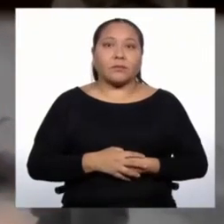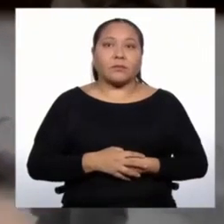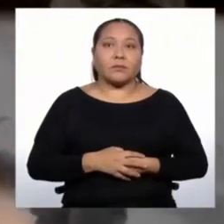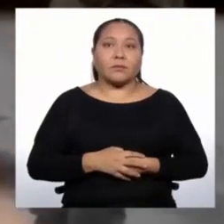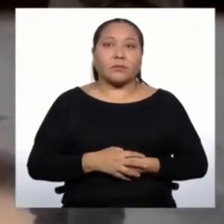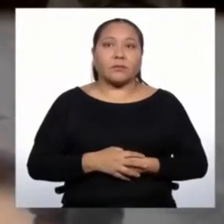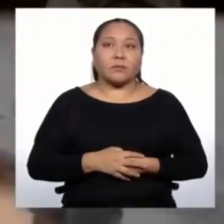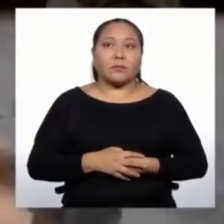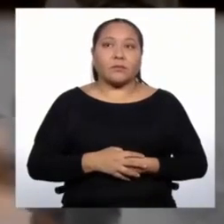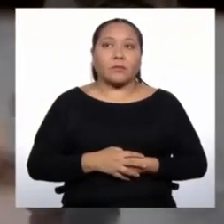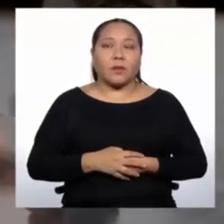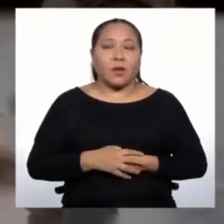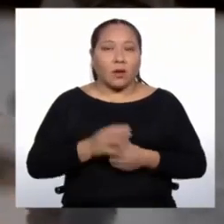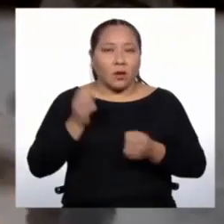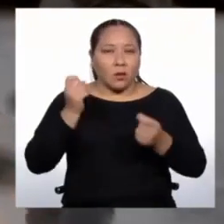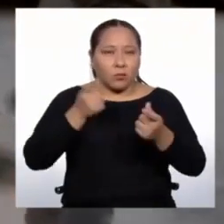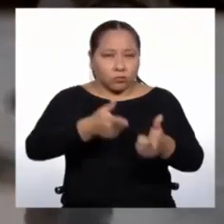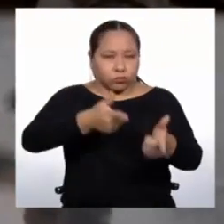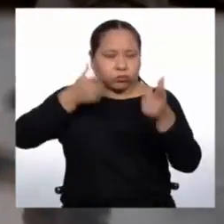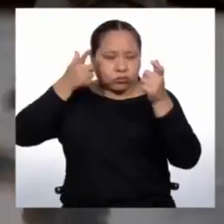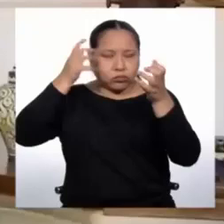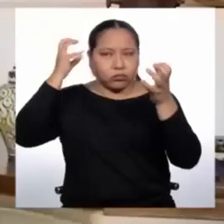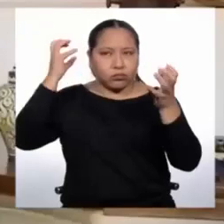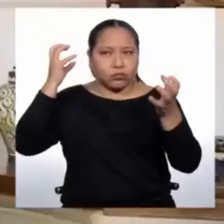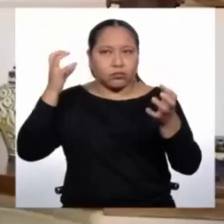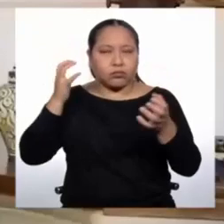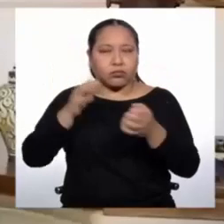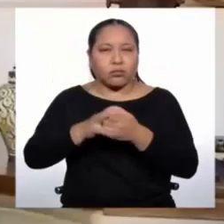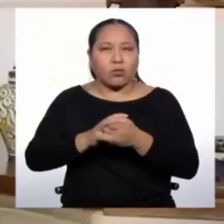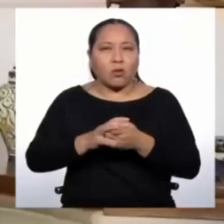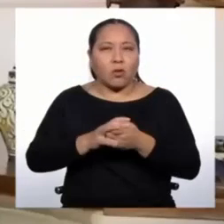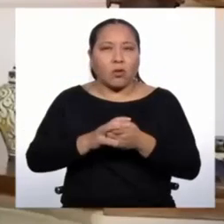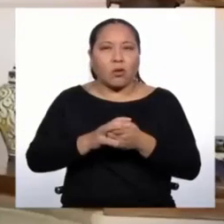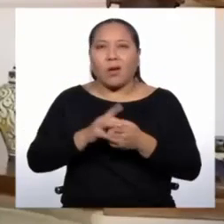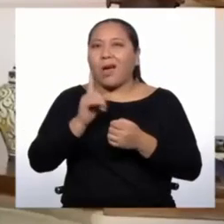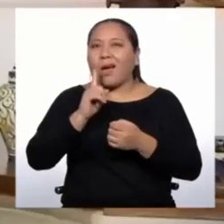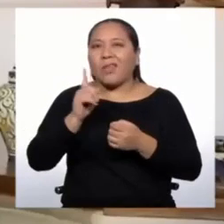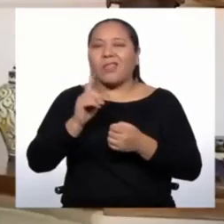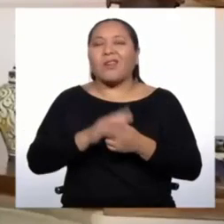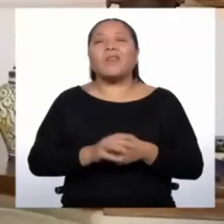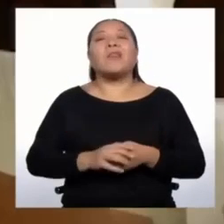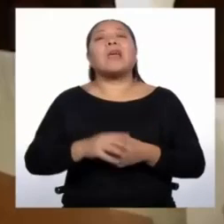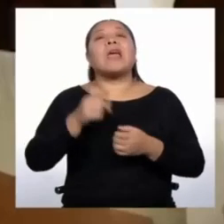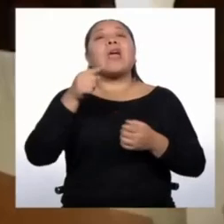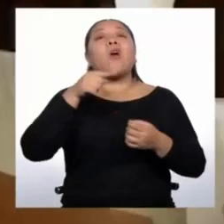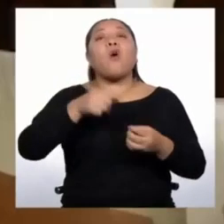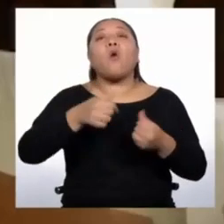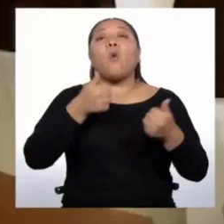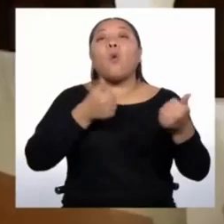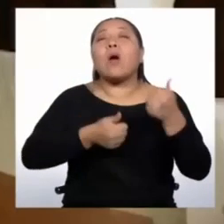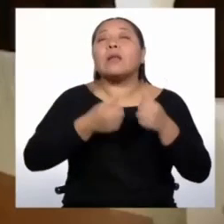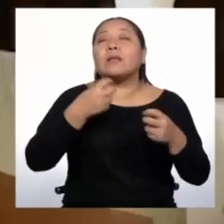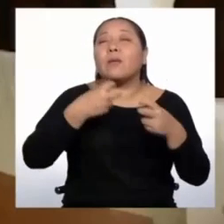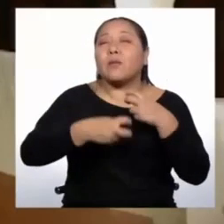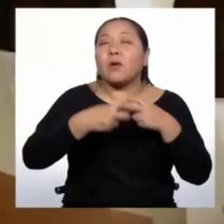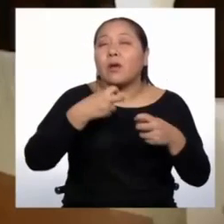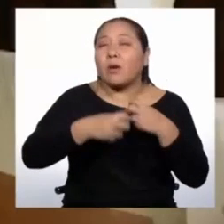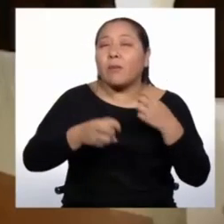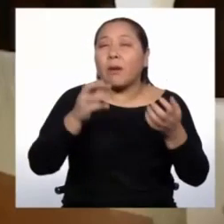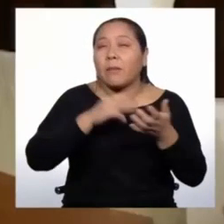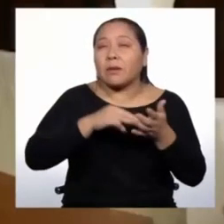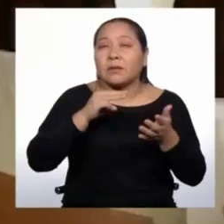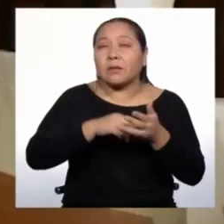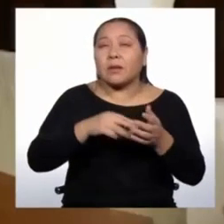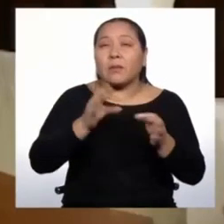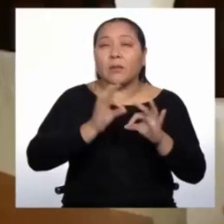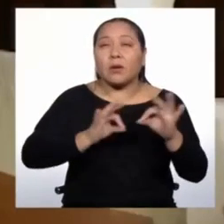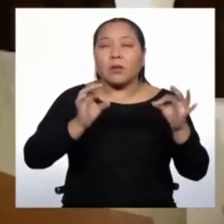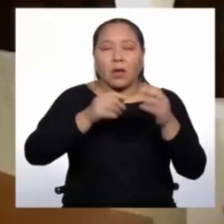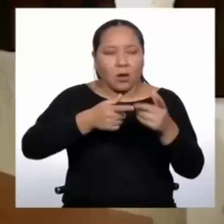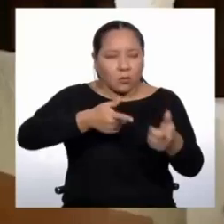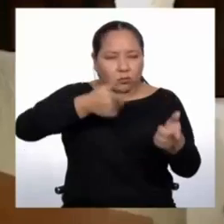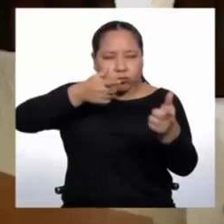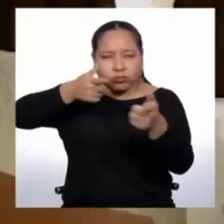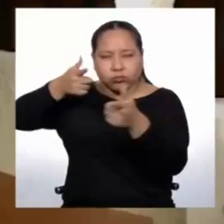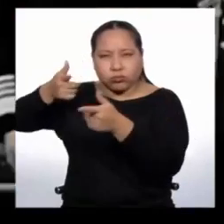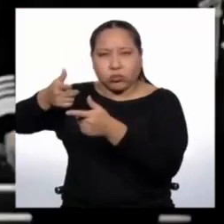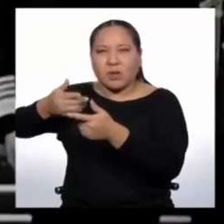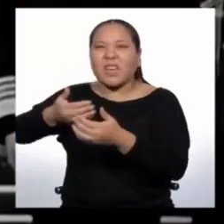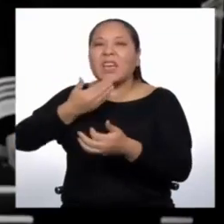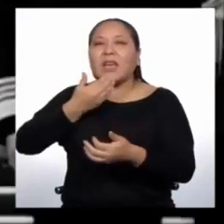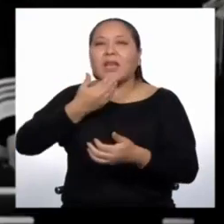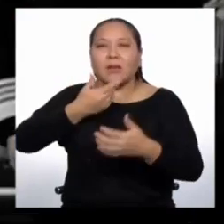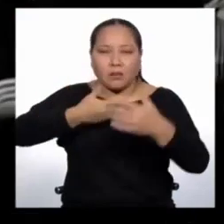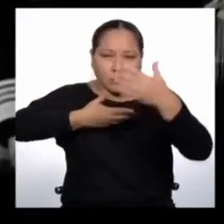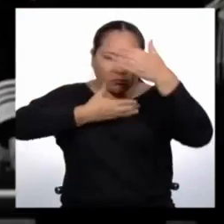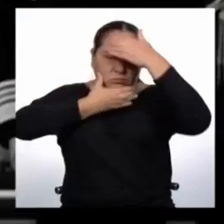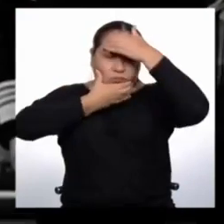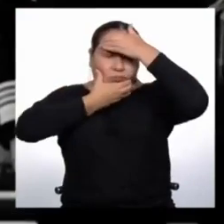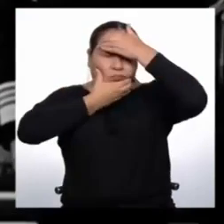Un disparador fue, obviamente, el terrorismo. Muchas familias con hijos pequeños dijeron, ya nos tenemos que ir del país, no podemos sostenernos. Pero también los malos